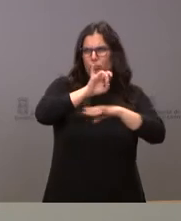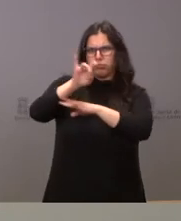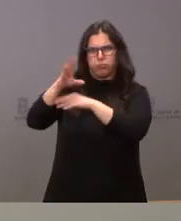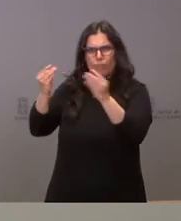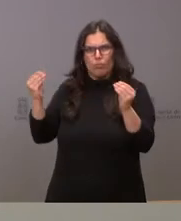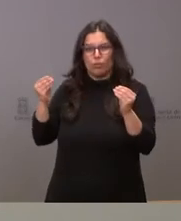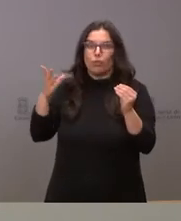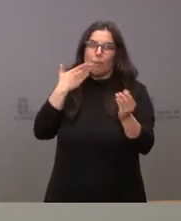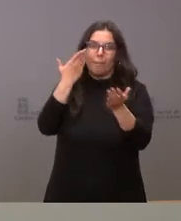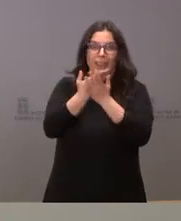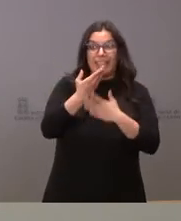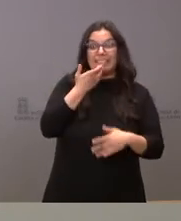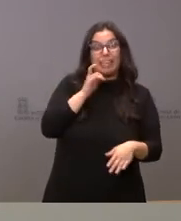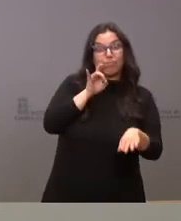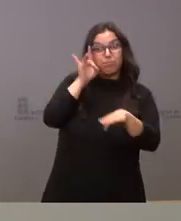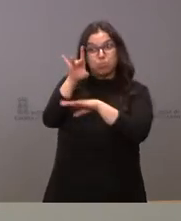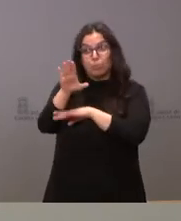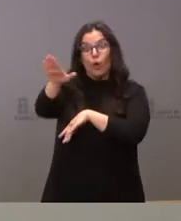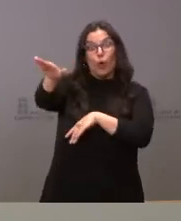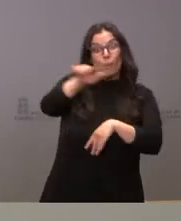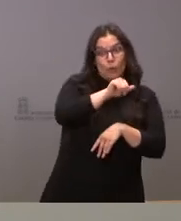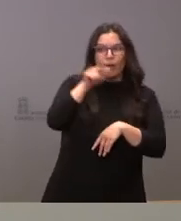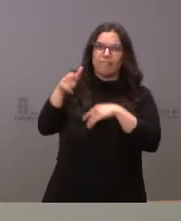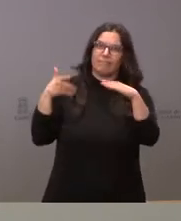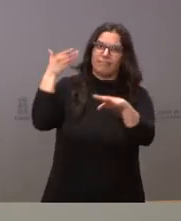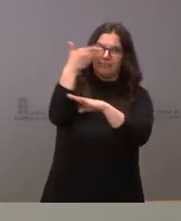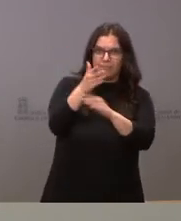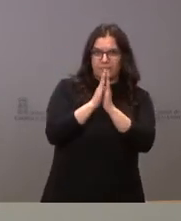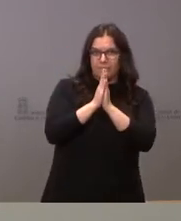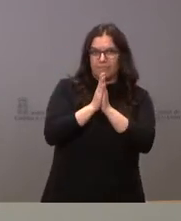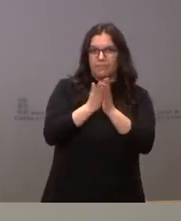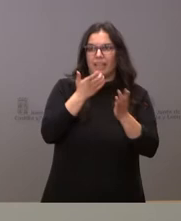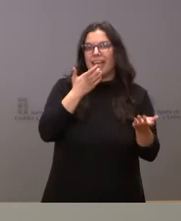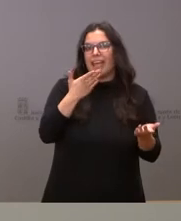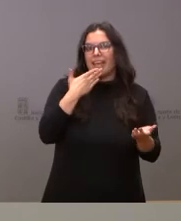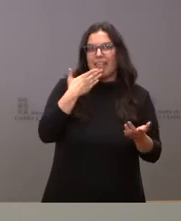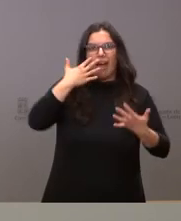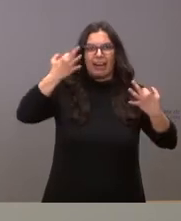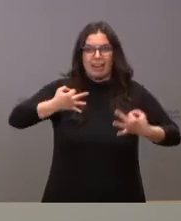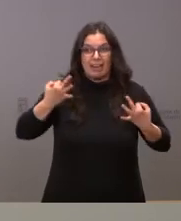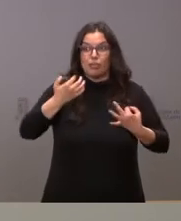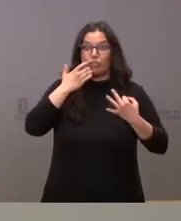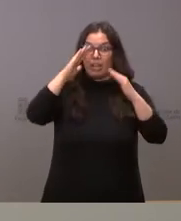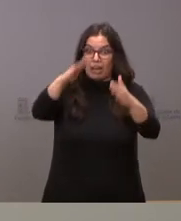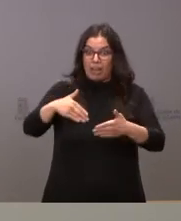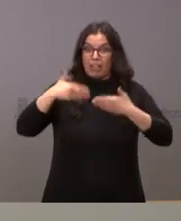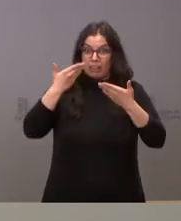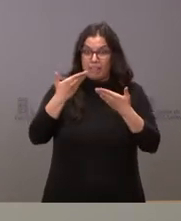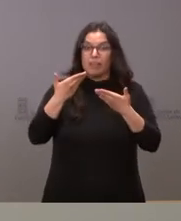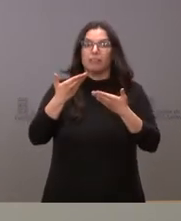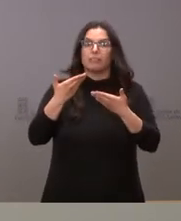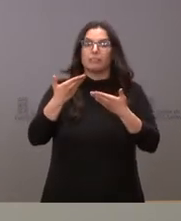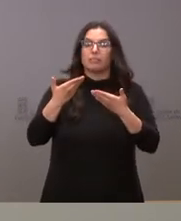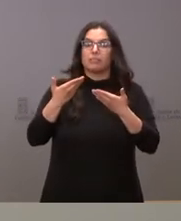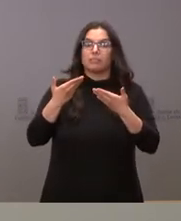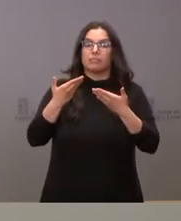un llamamiento para que todas aquellas personas que están en esa edad de riesgo, que reciben esa invitación, esa carta de